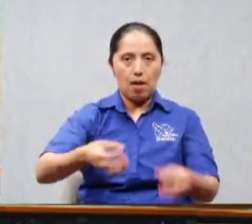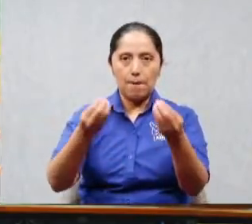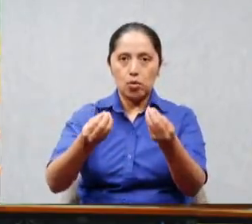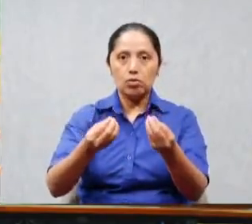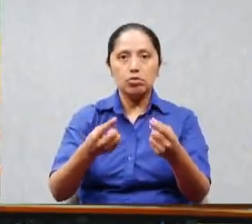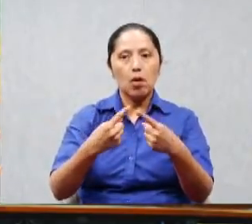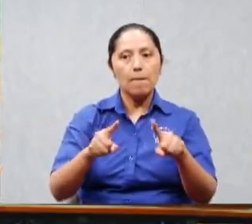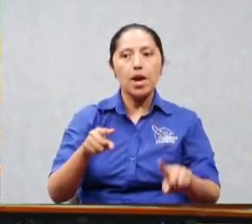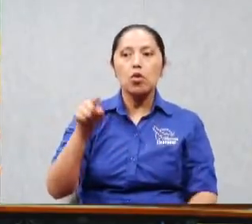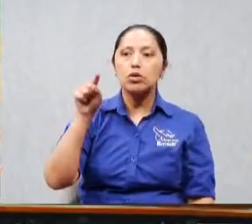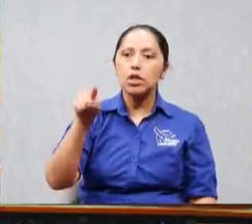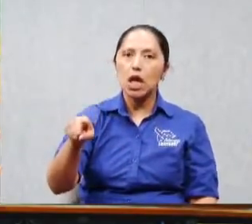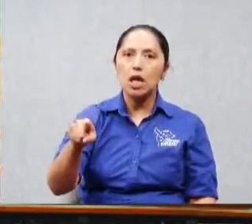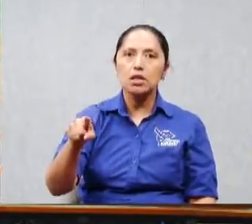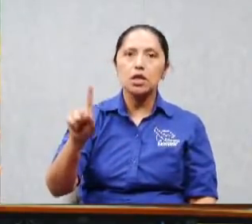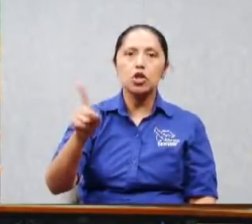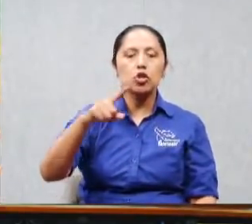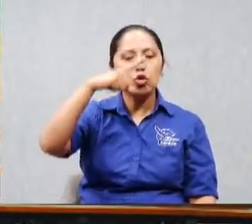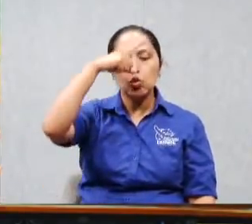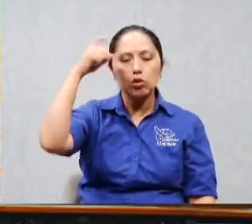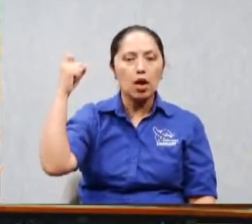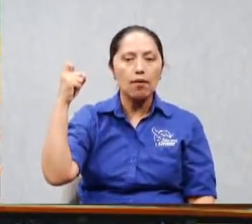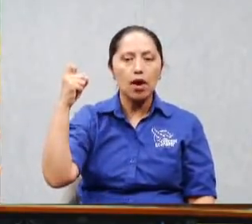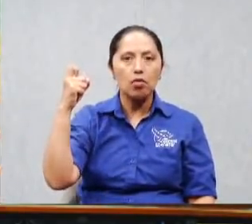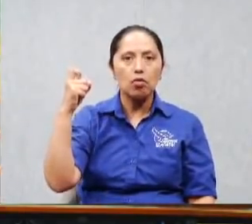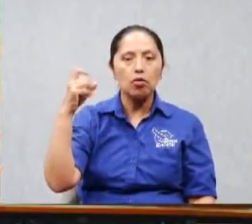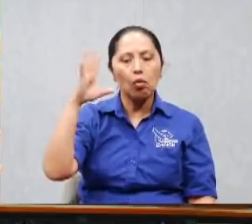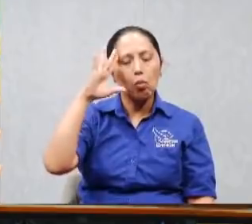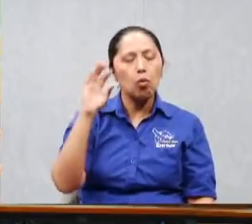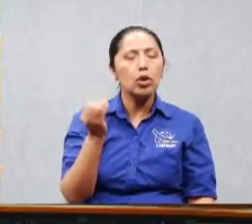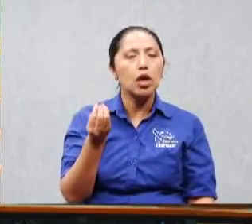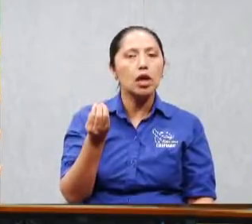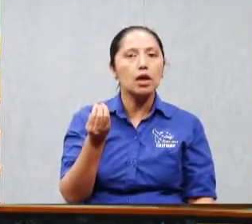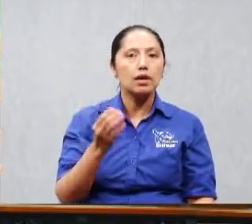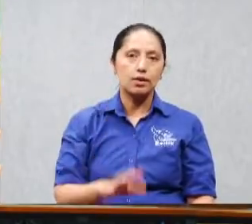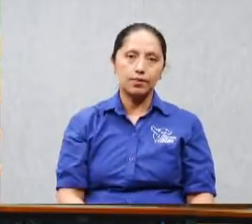pero y si Dios lo quiere bendecir ¿qué? ¿qué?